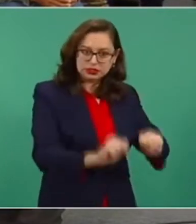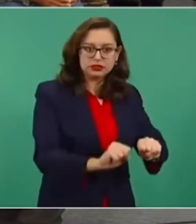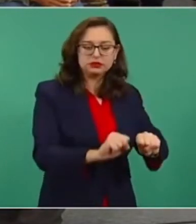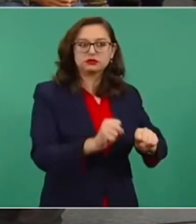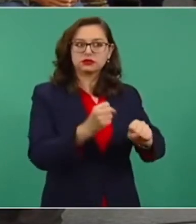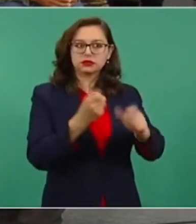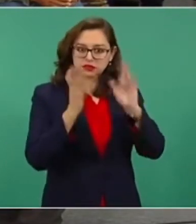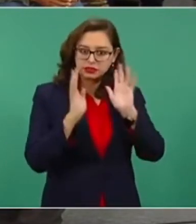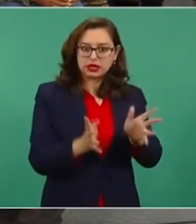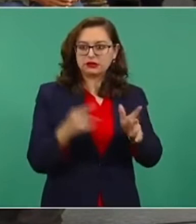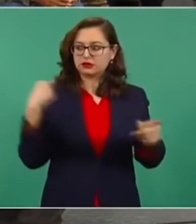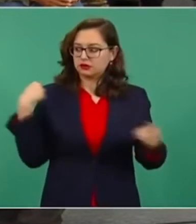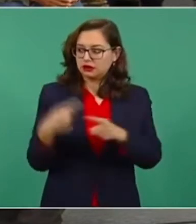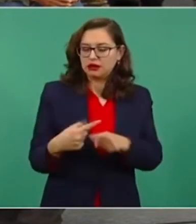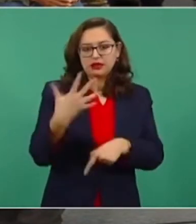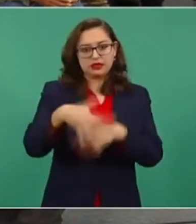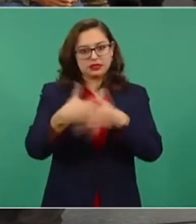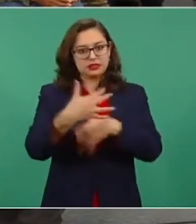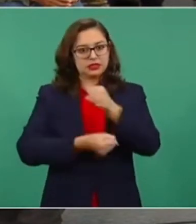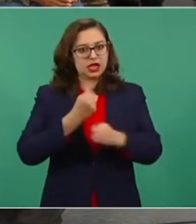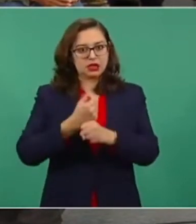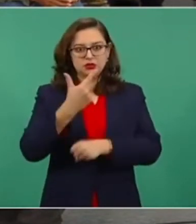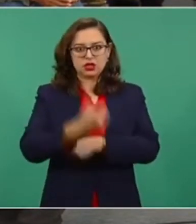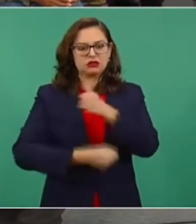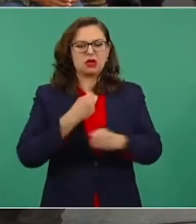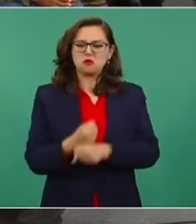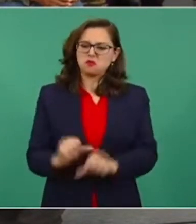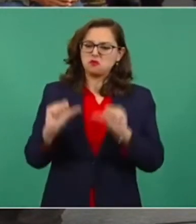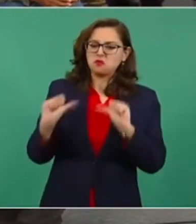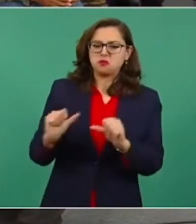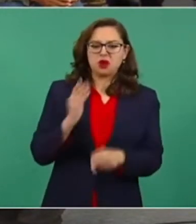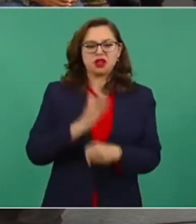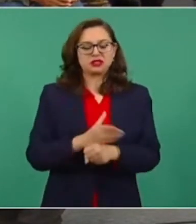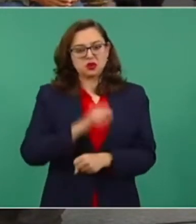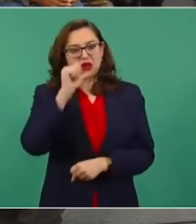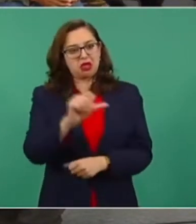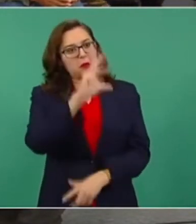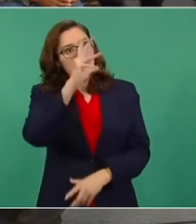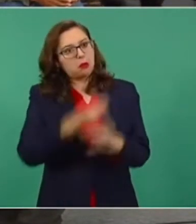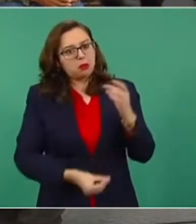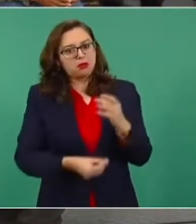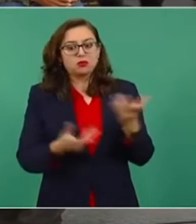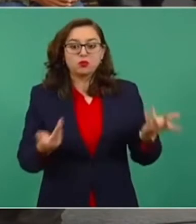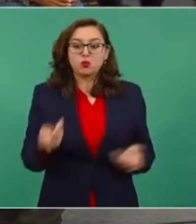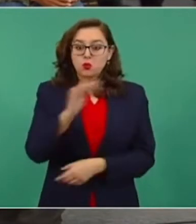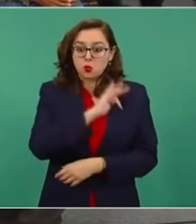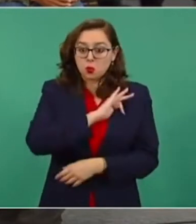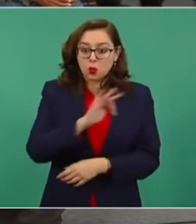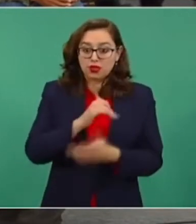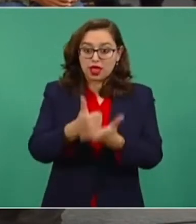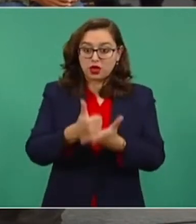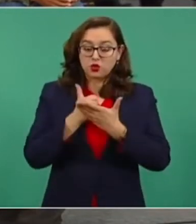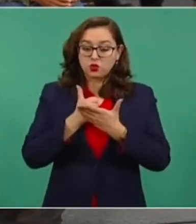de impunidad, 15 años y siete años son demasiados. Nos ayudaría mucho que usted pudiera interceder